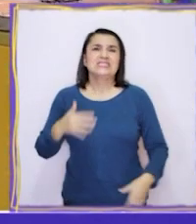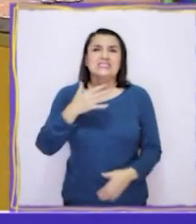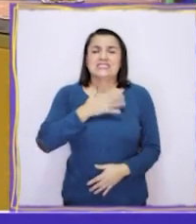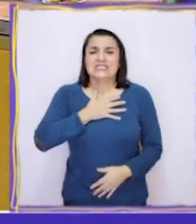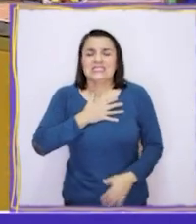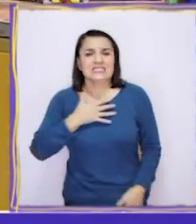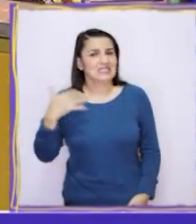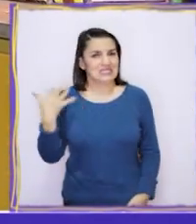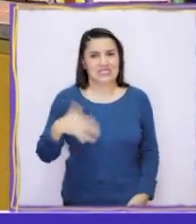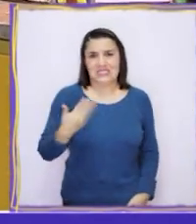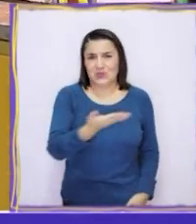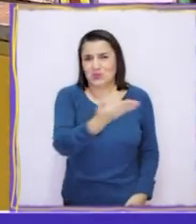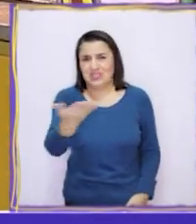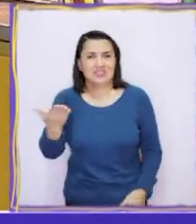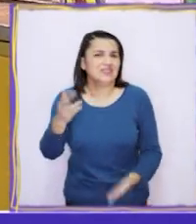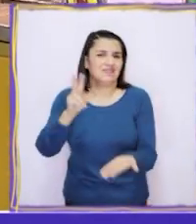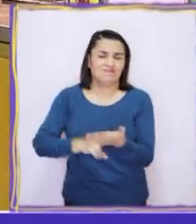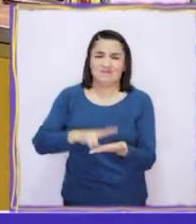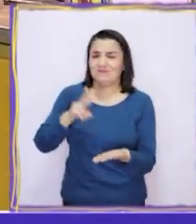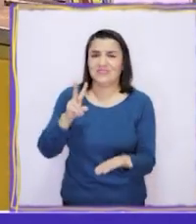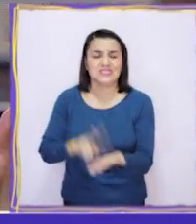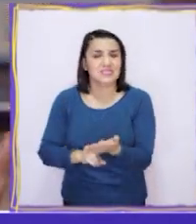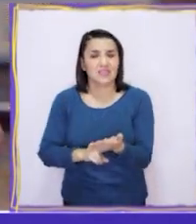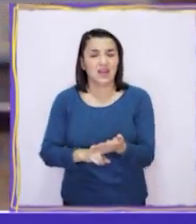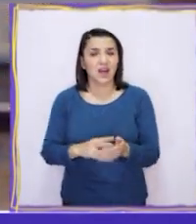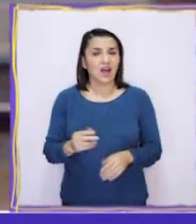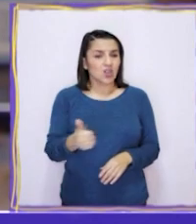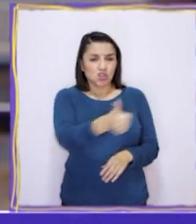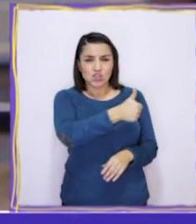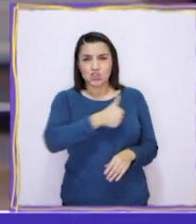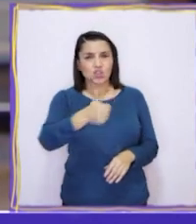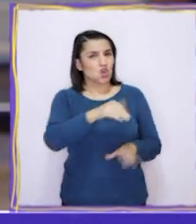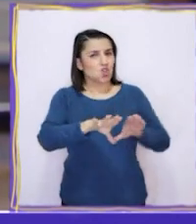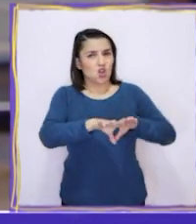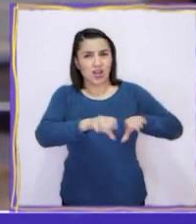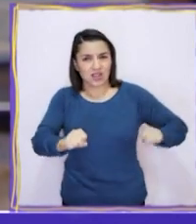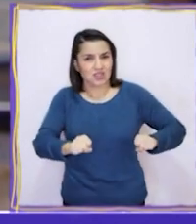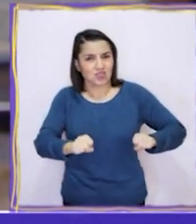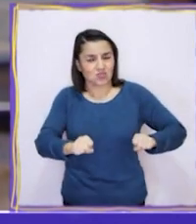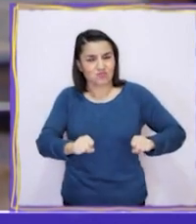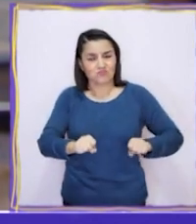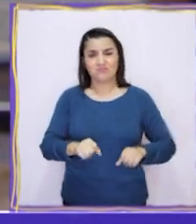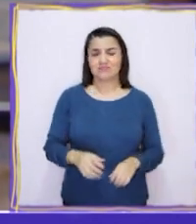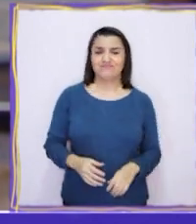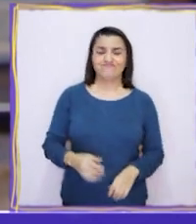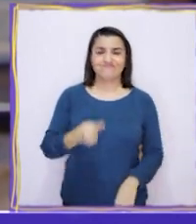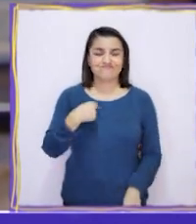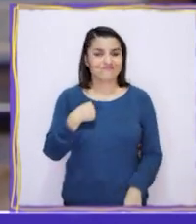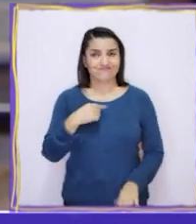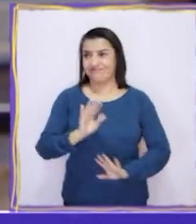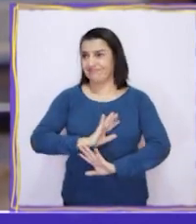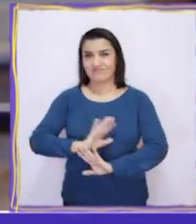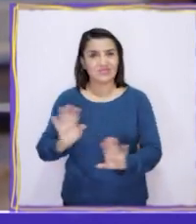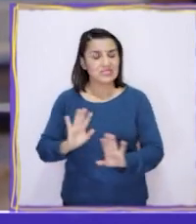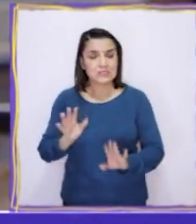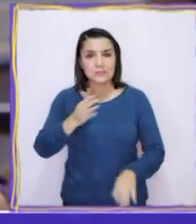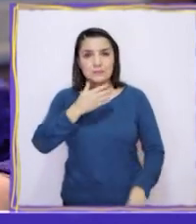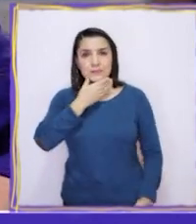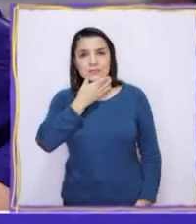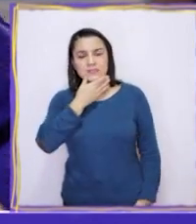¡Ay! Parece que tienen toda la razón. Ya todos tienen listo lo prometido. Menos yo.